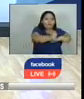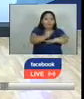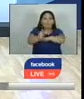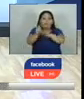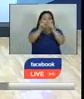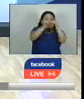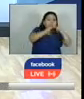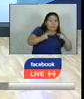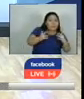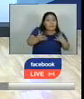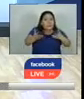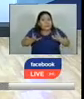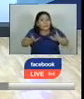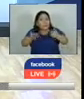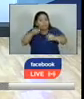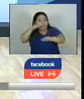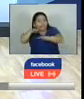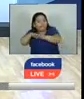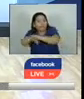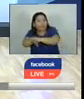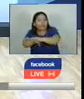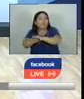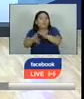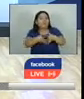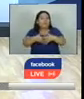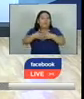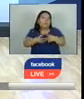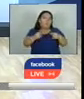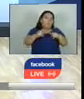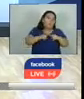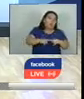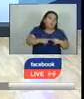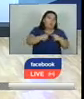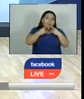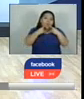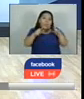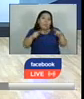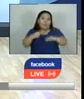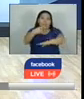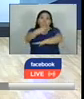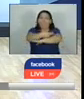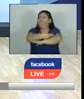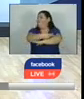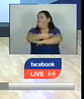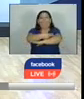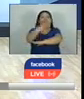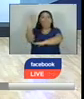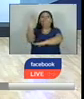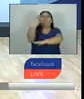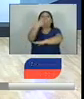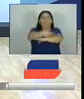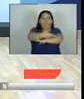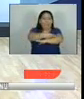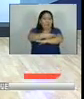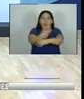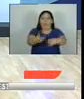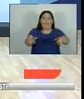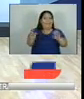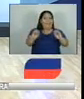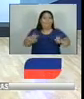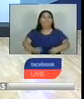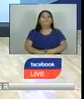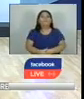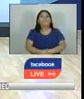esperanza de poder entrar a los Estados Unidos. Pero las declaraciones de las autoridades es la frontera sigue cerrada. Buenas noches,